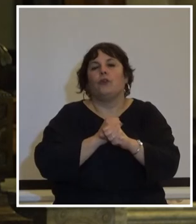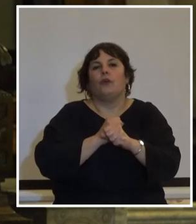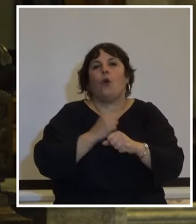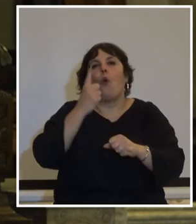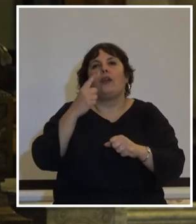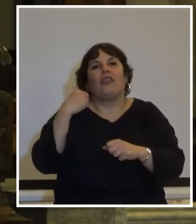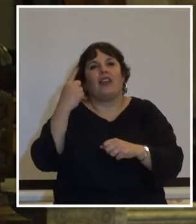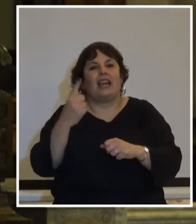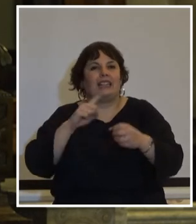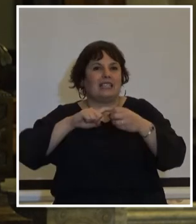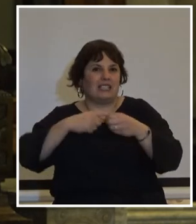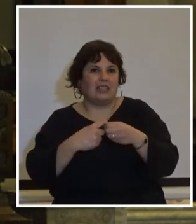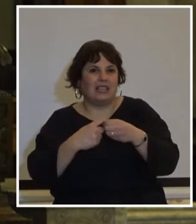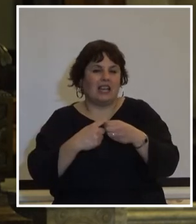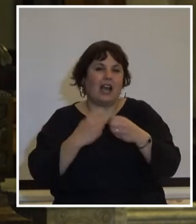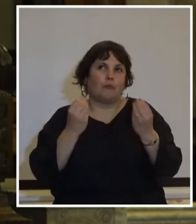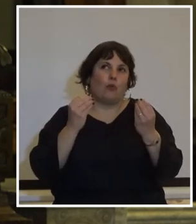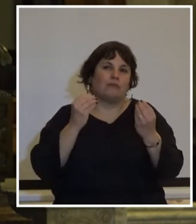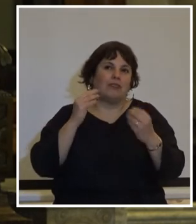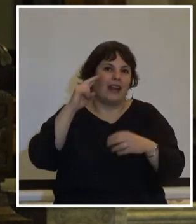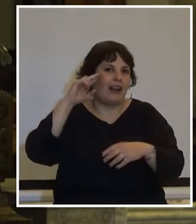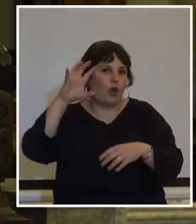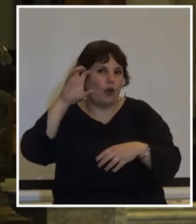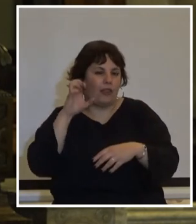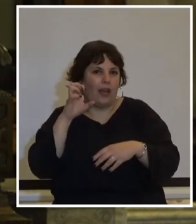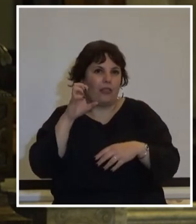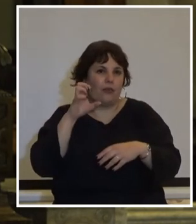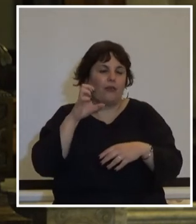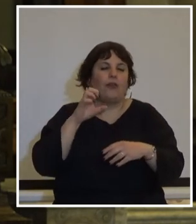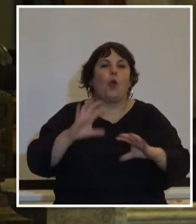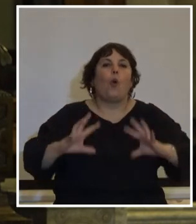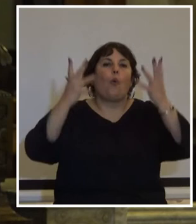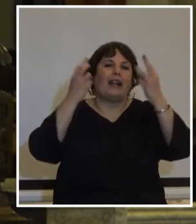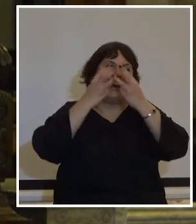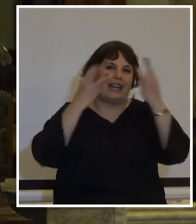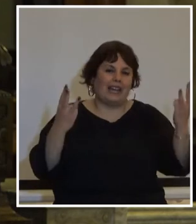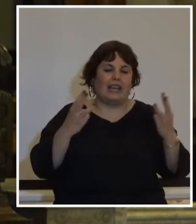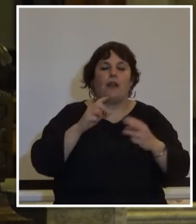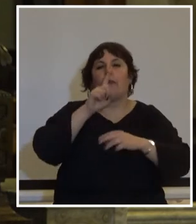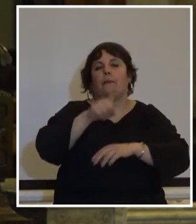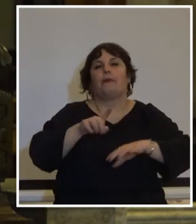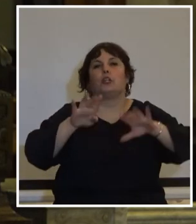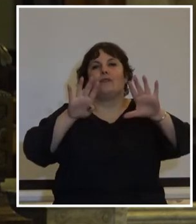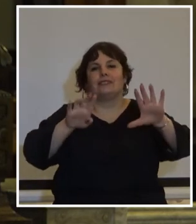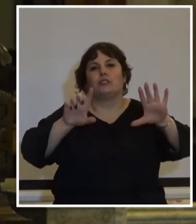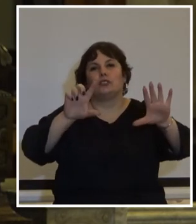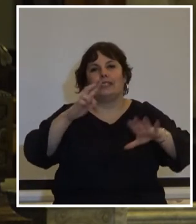un dirigente sindical muy recordado y clave en la huelga general de 1973